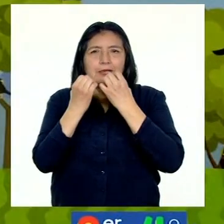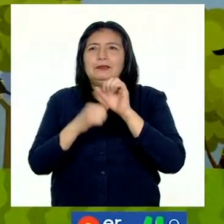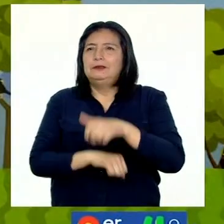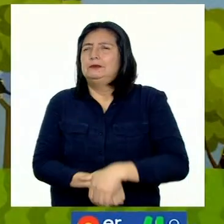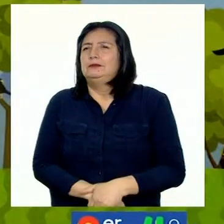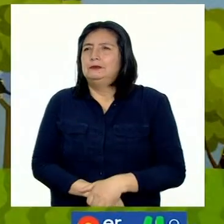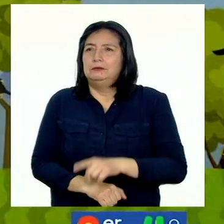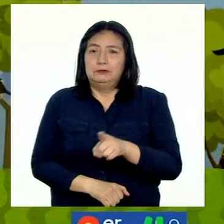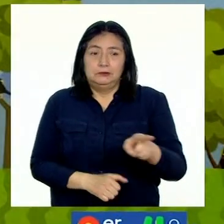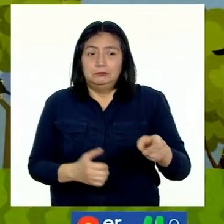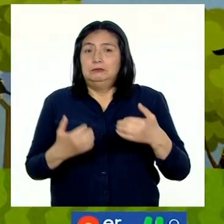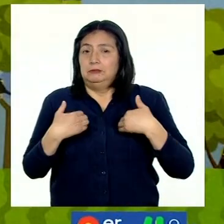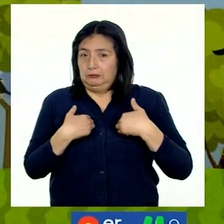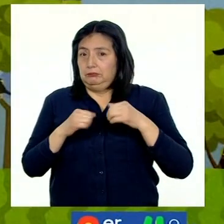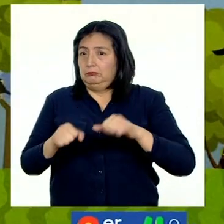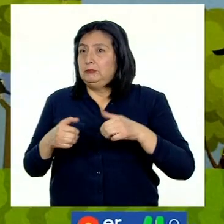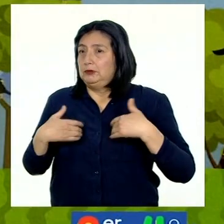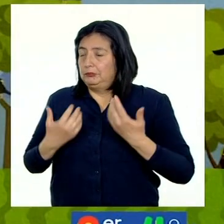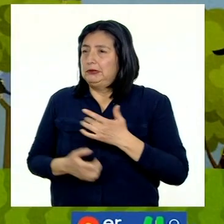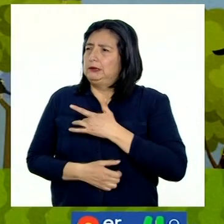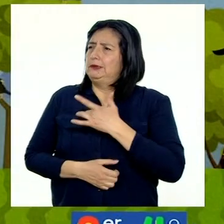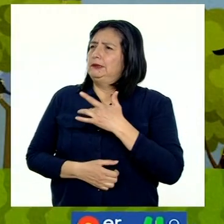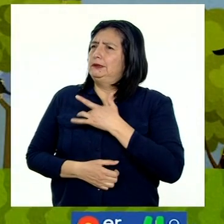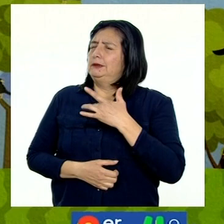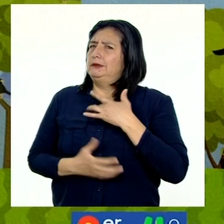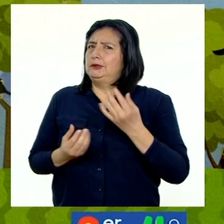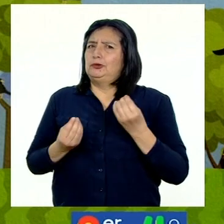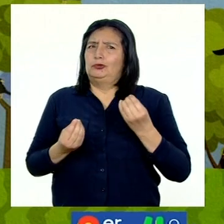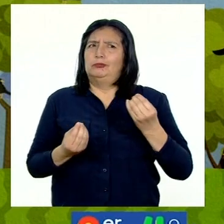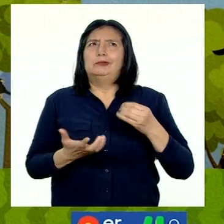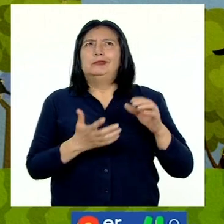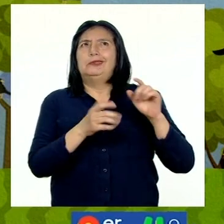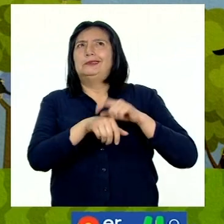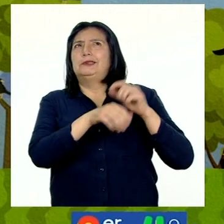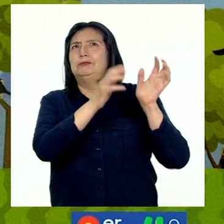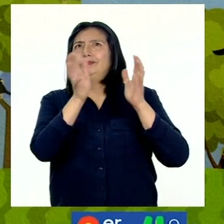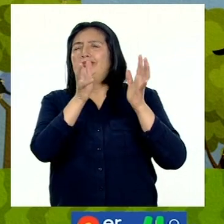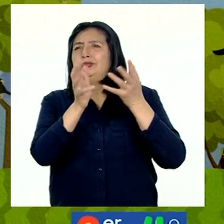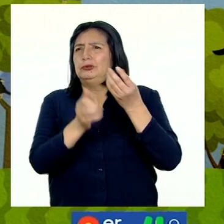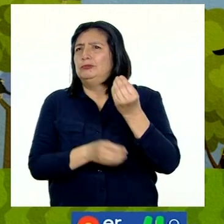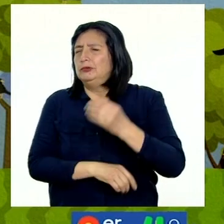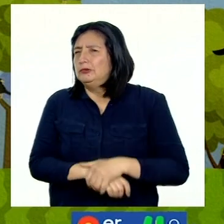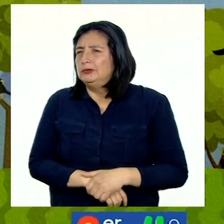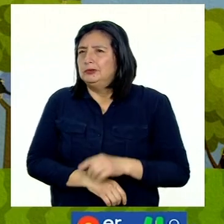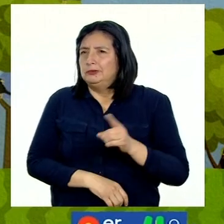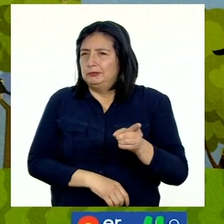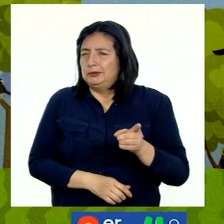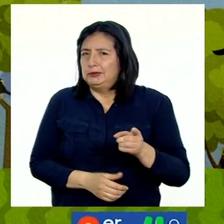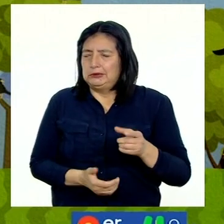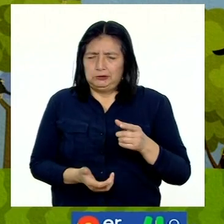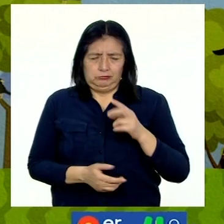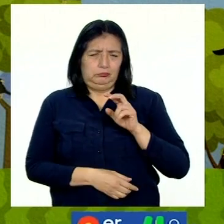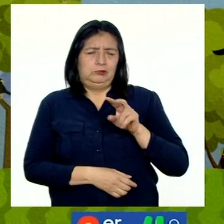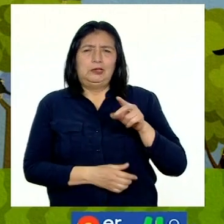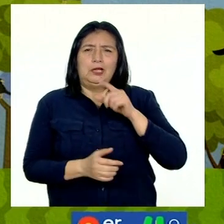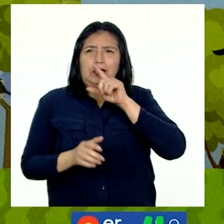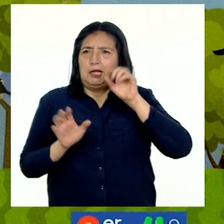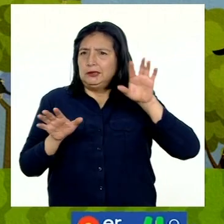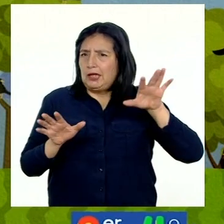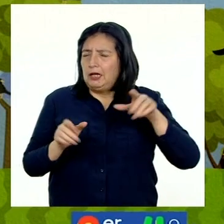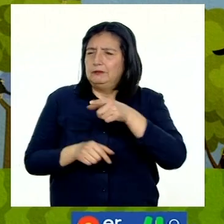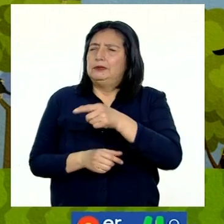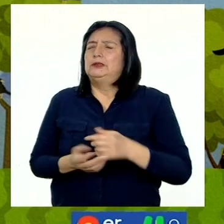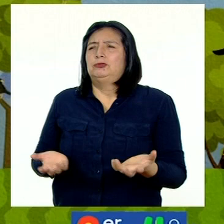Los animales también pueden sentir los estados del tiempo. El comportamiento de las aves,